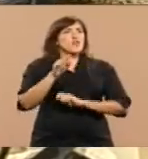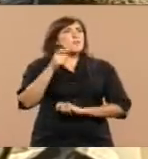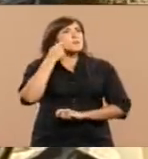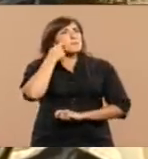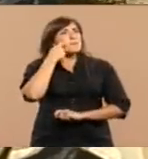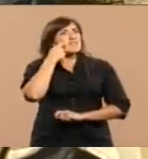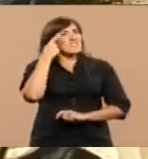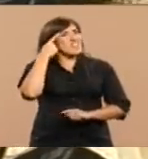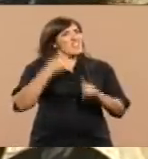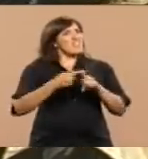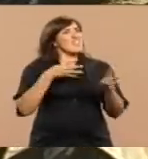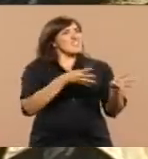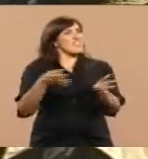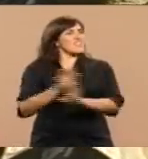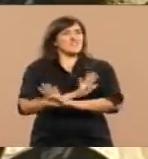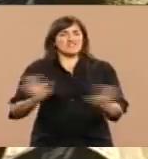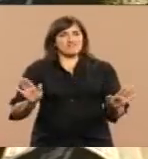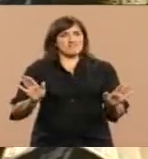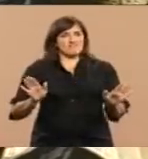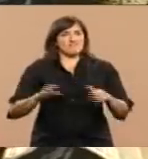replicada también en el orden nacional.